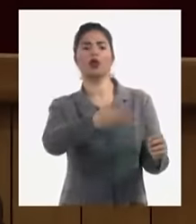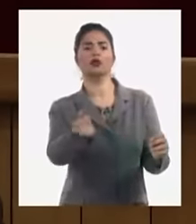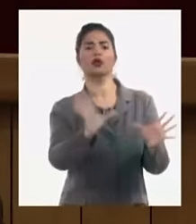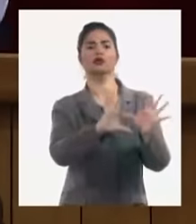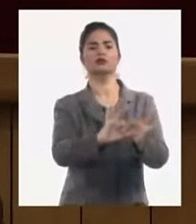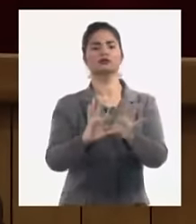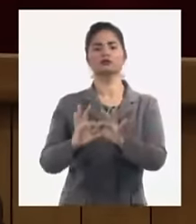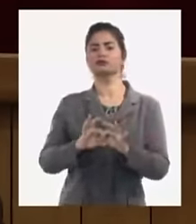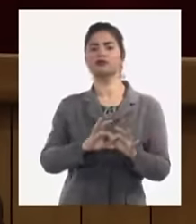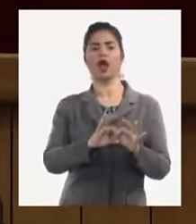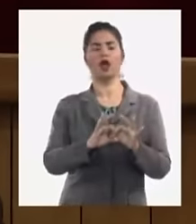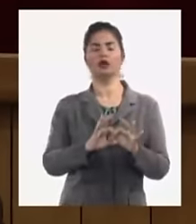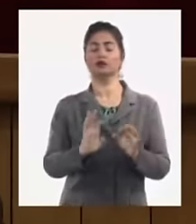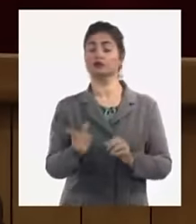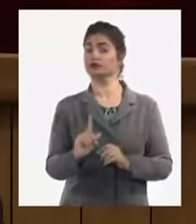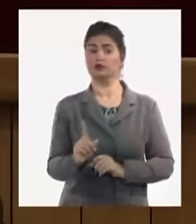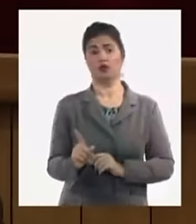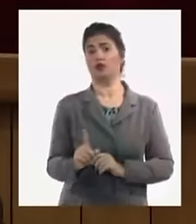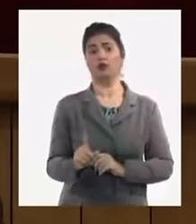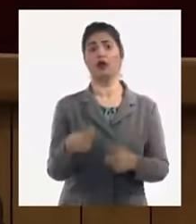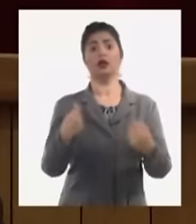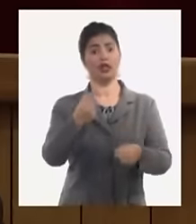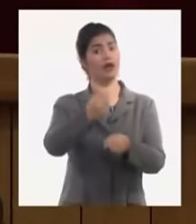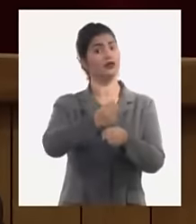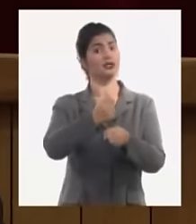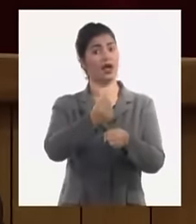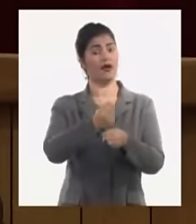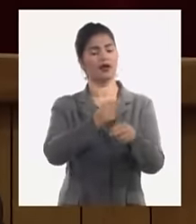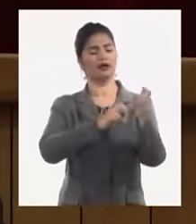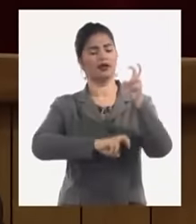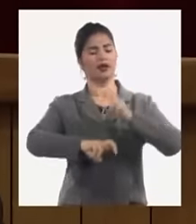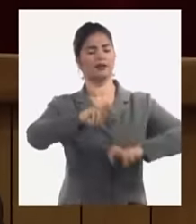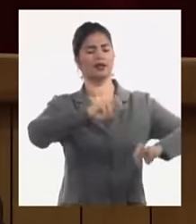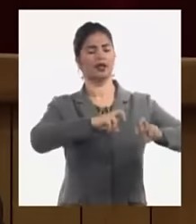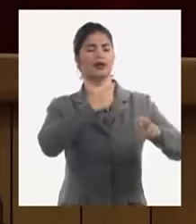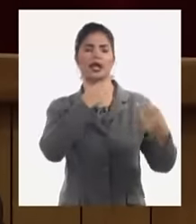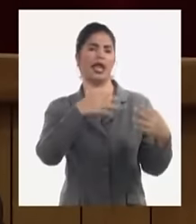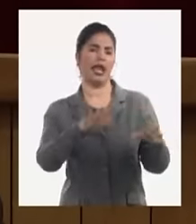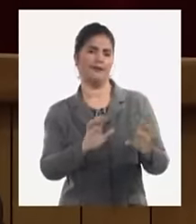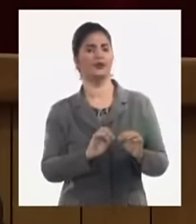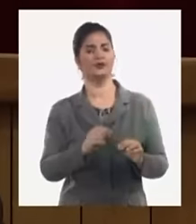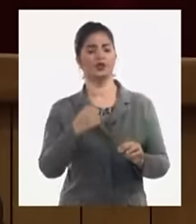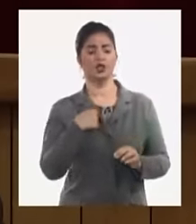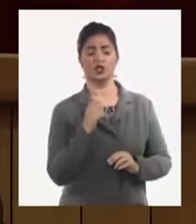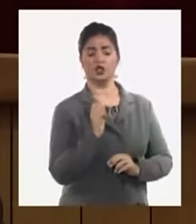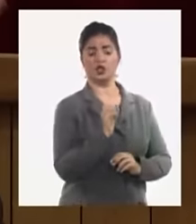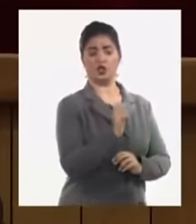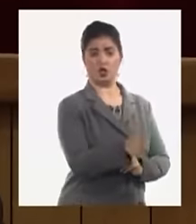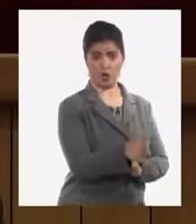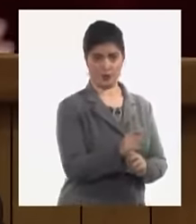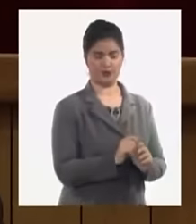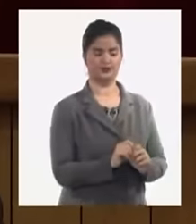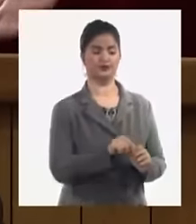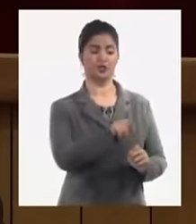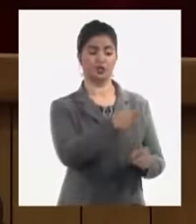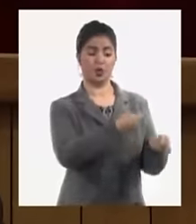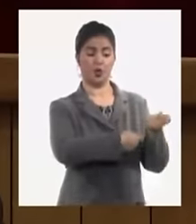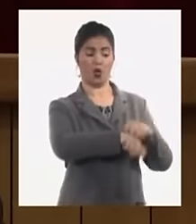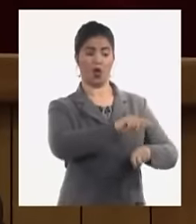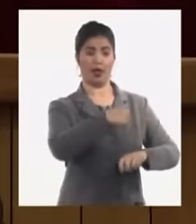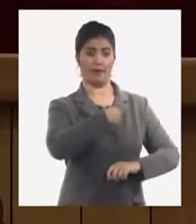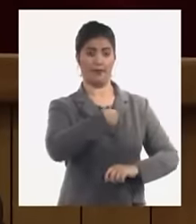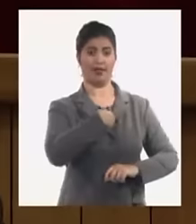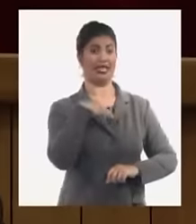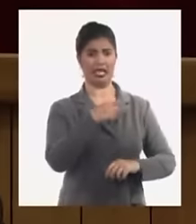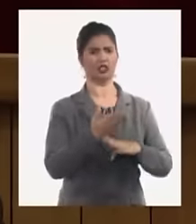mucha gente estamos encadenados si yo te compro y tú me vendes eso no es encadenarse encadenarse tal vez sea ese mismo